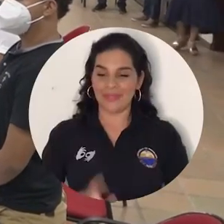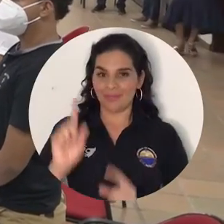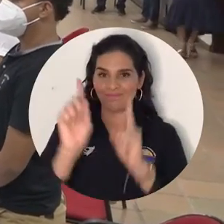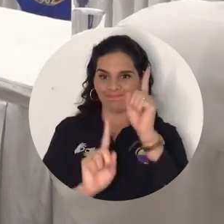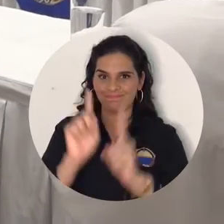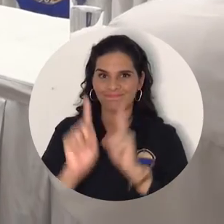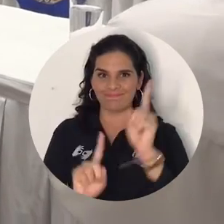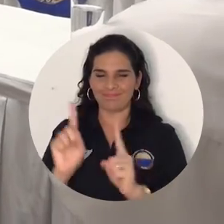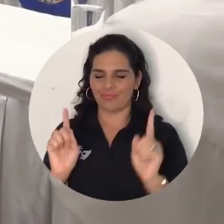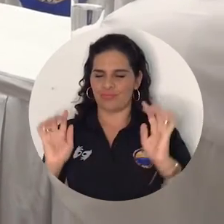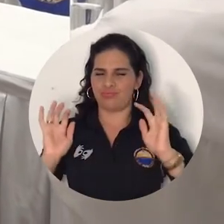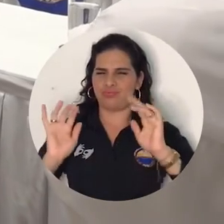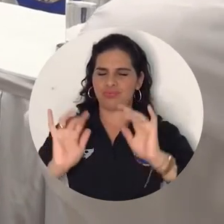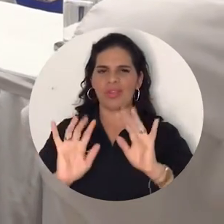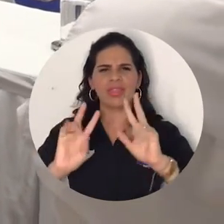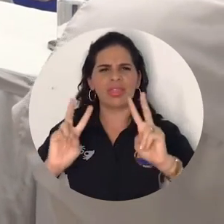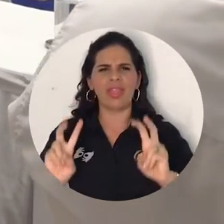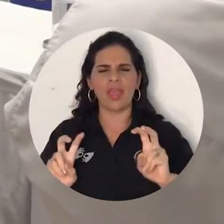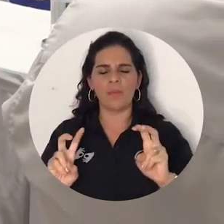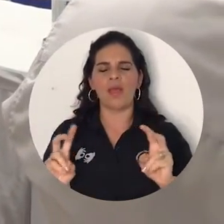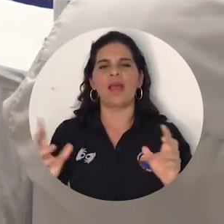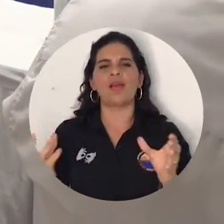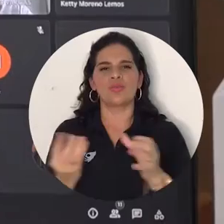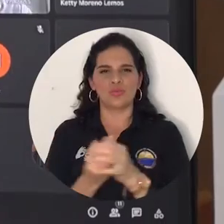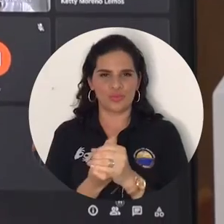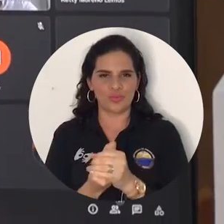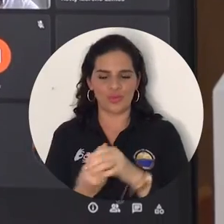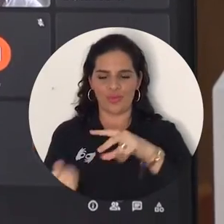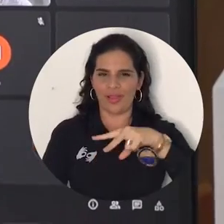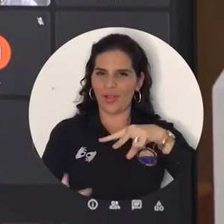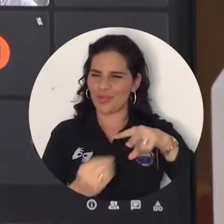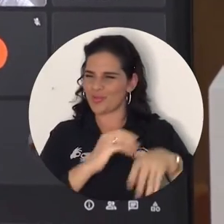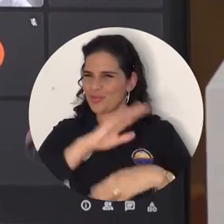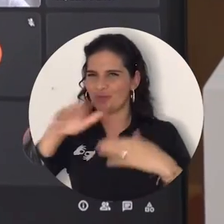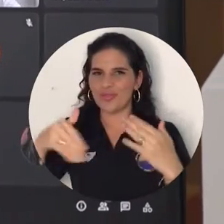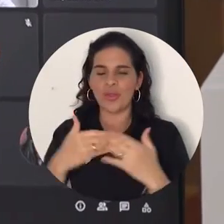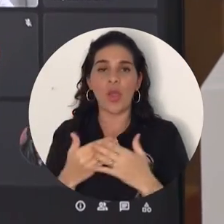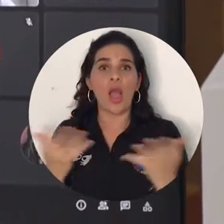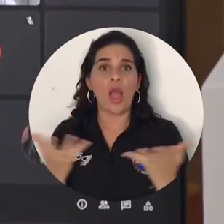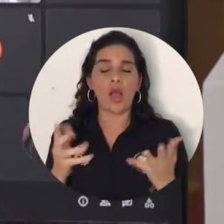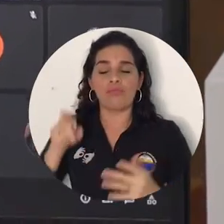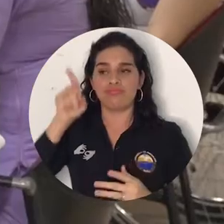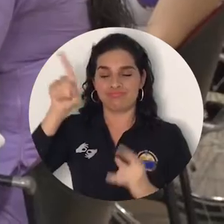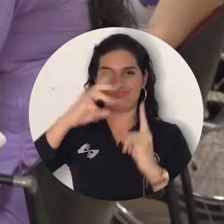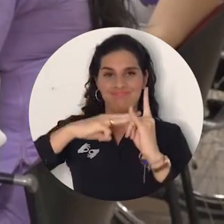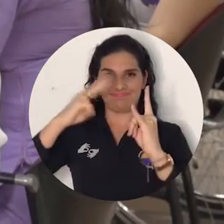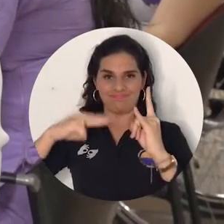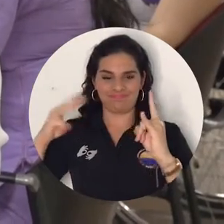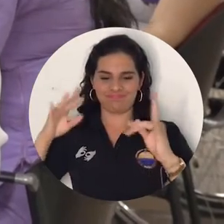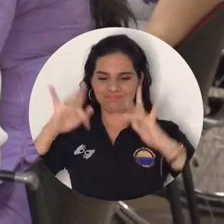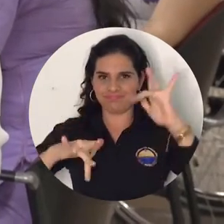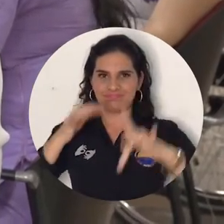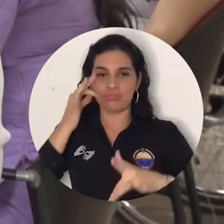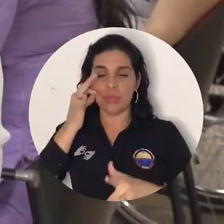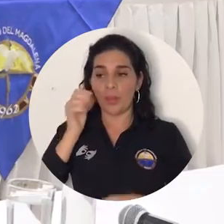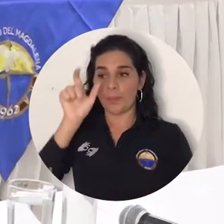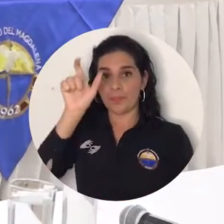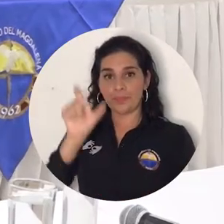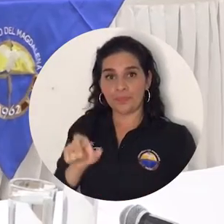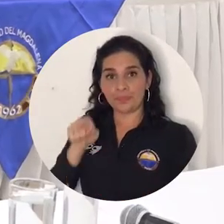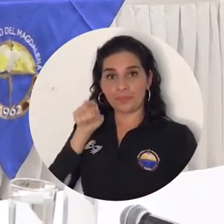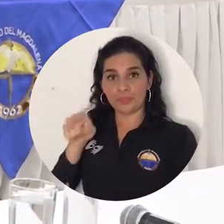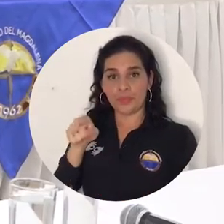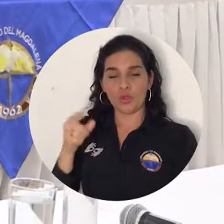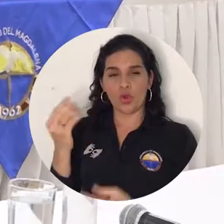Durante el encuentro académico Educación Inclusiva, Educación para Todos, desarrollado en las instalaciones de la Universidad del Magdalena, el consejero